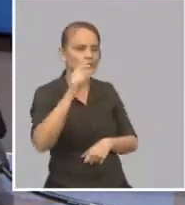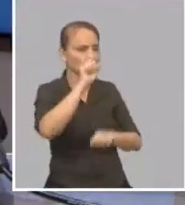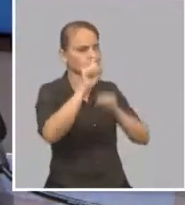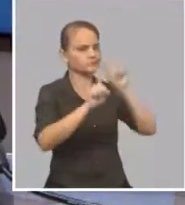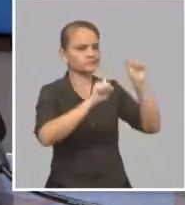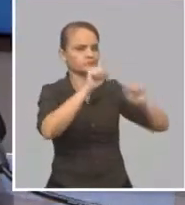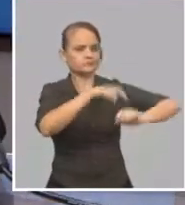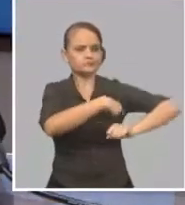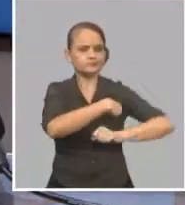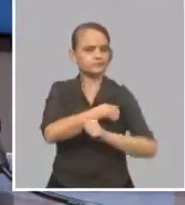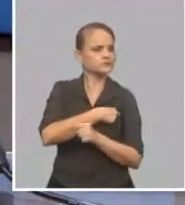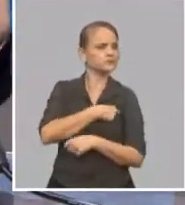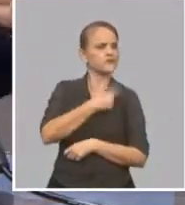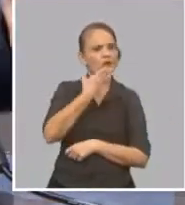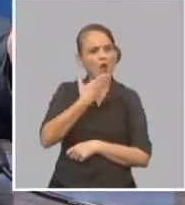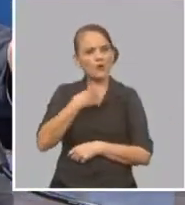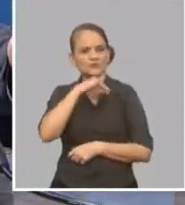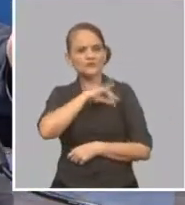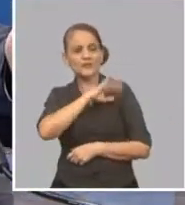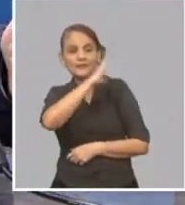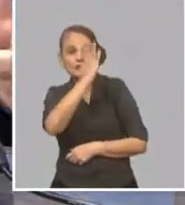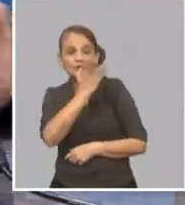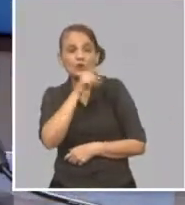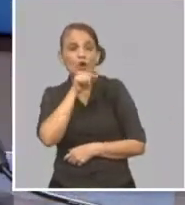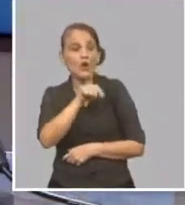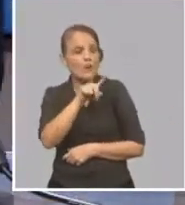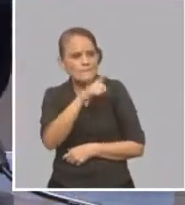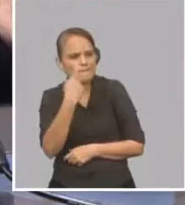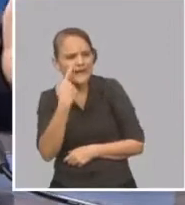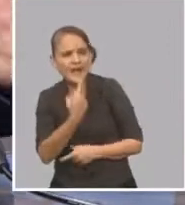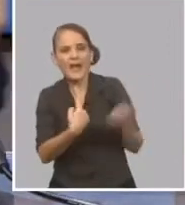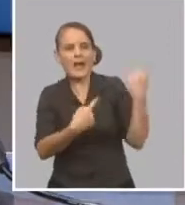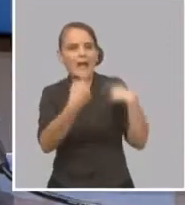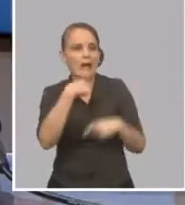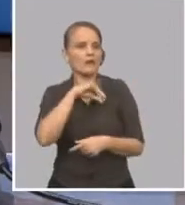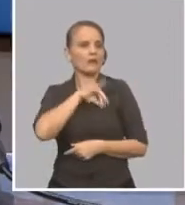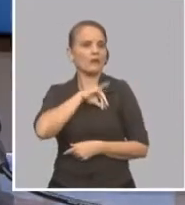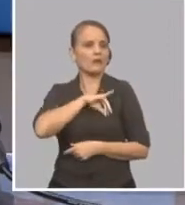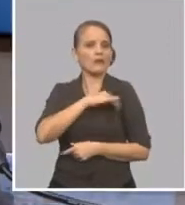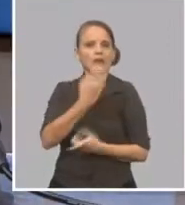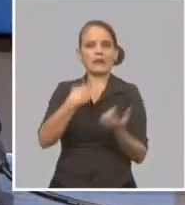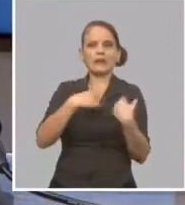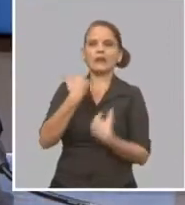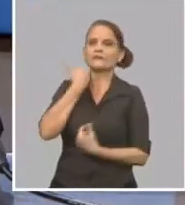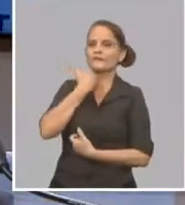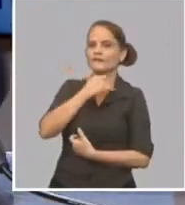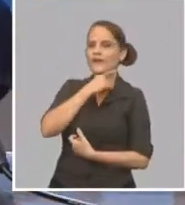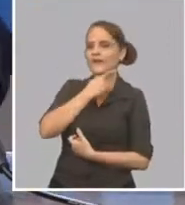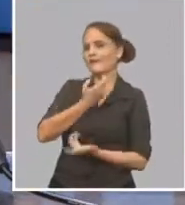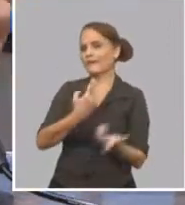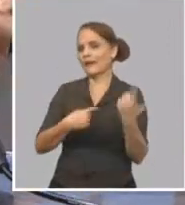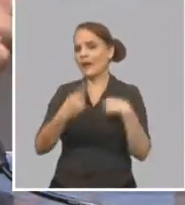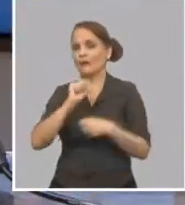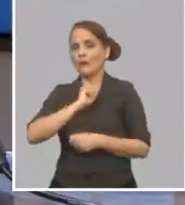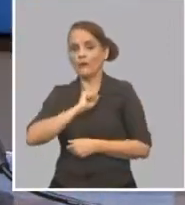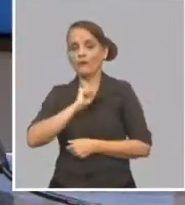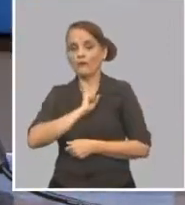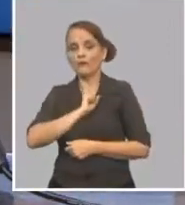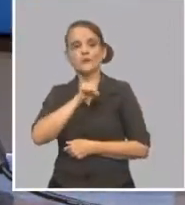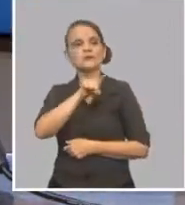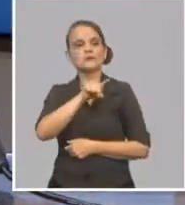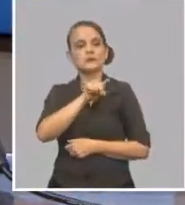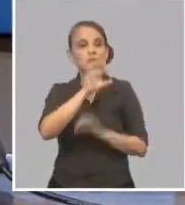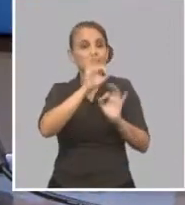están hospedados en las instalaciones hoteleras ante los primeros síntomas, ante la existencia de una temperatura elevada o cualquier otro